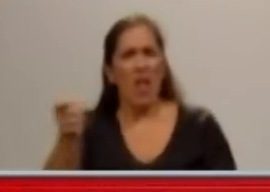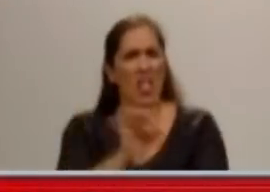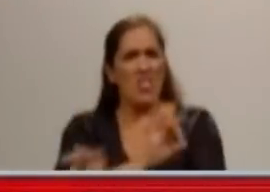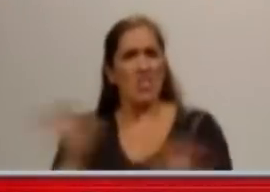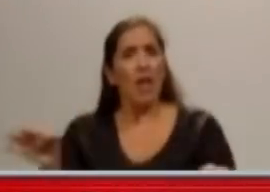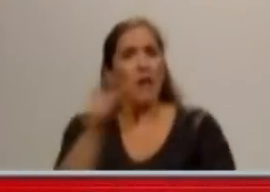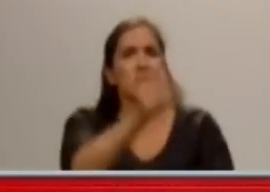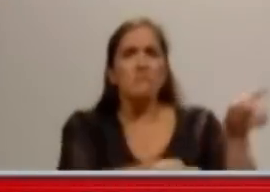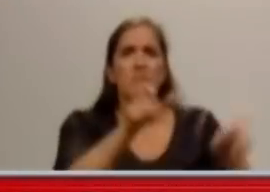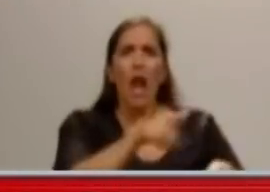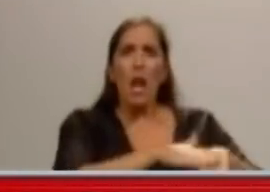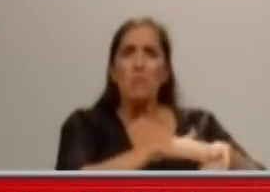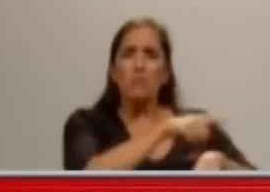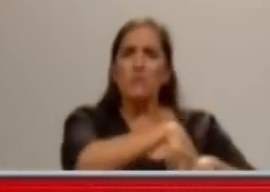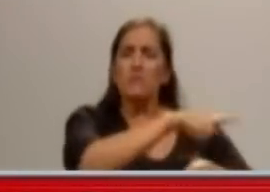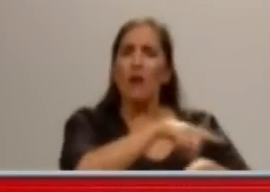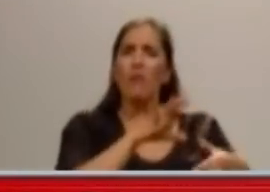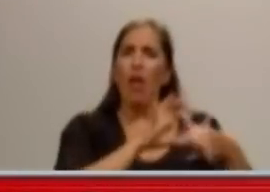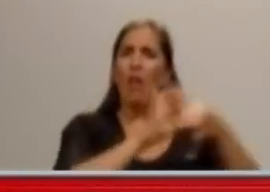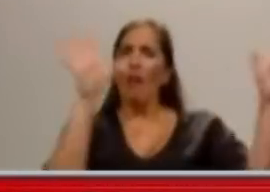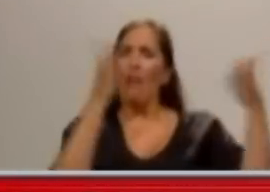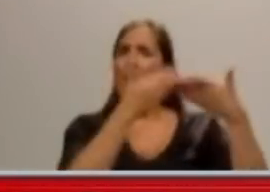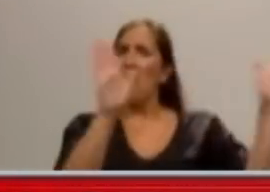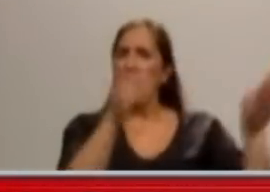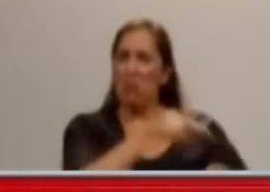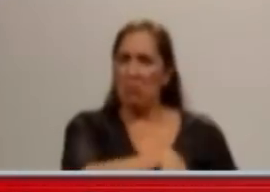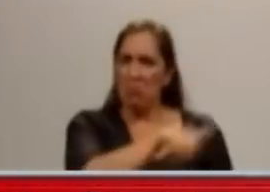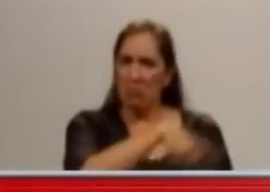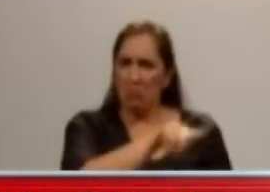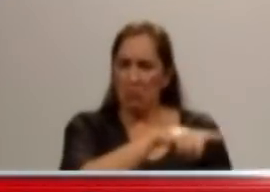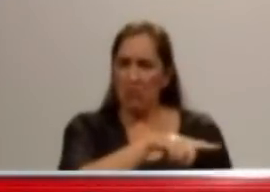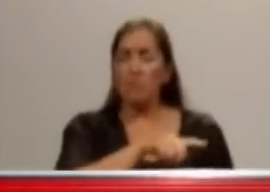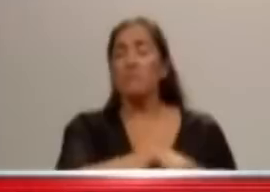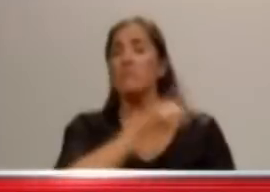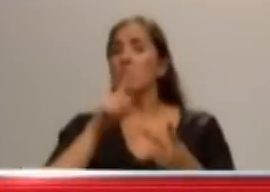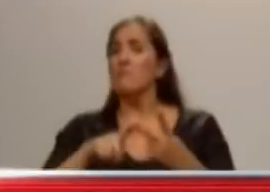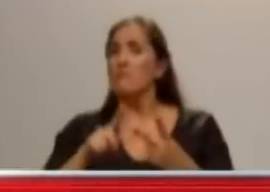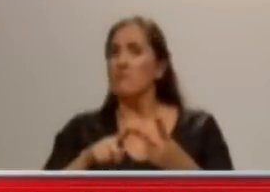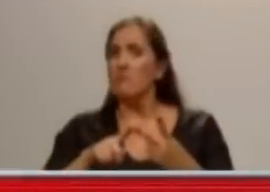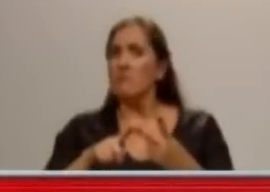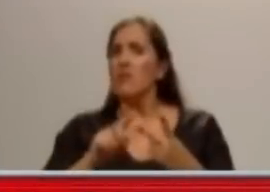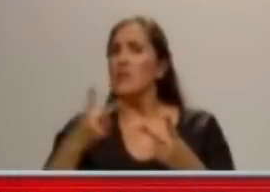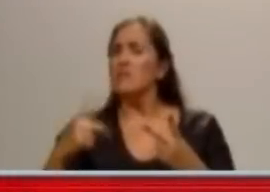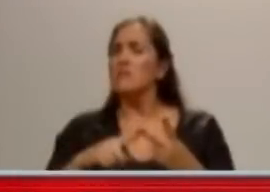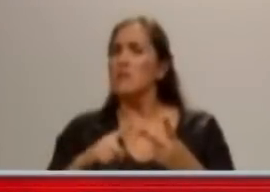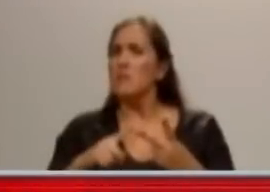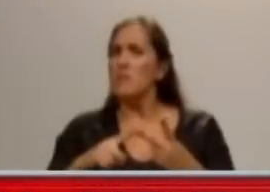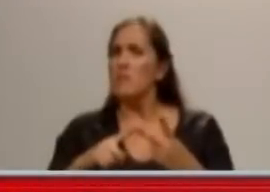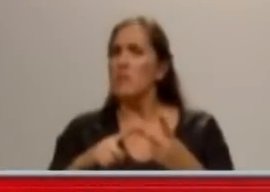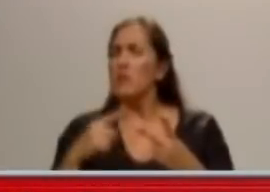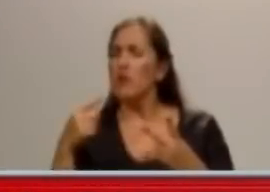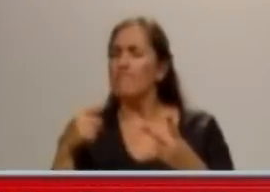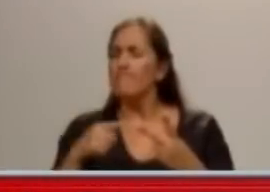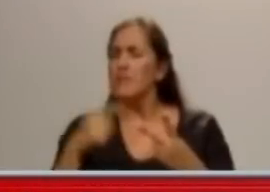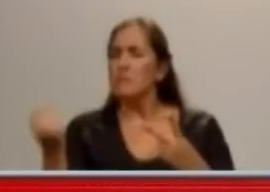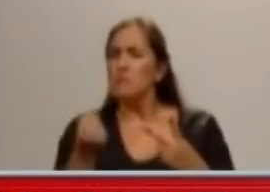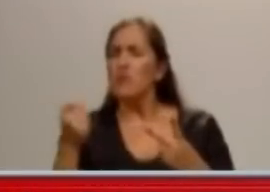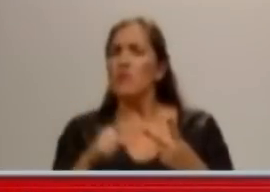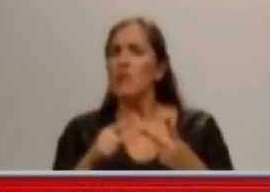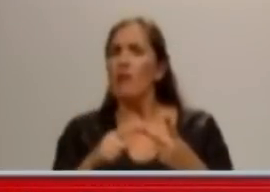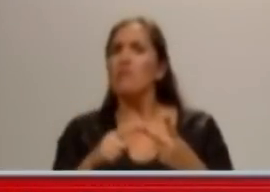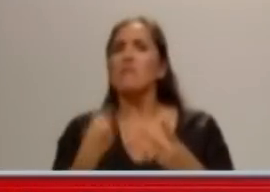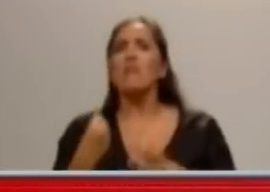de la AMIA. Voy a hacer una denuncia. Y ahí Nisman ya le habló de la denuncia. Así que lo doy como este dato para